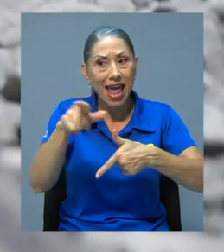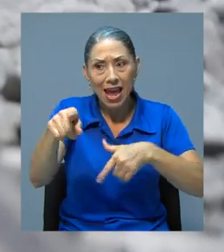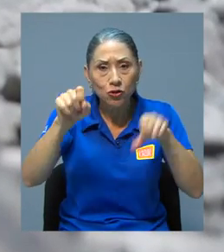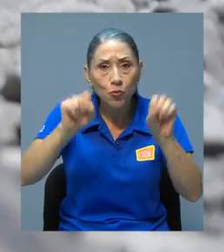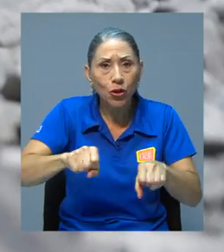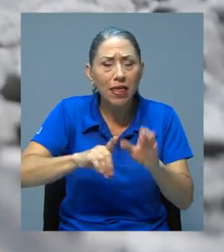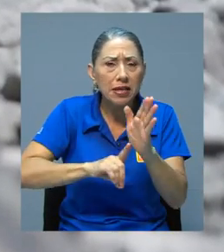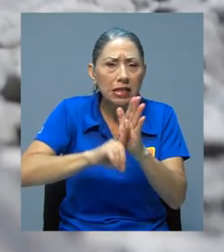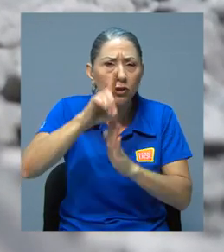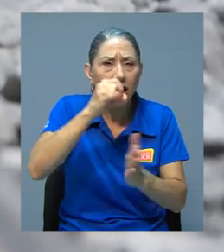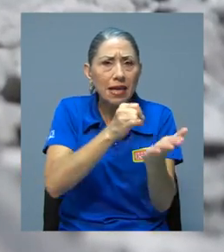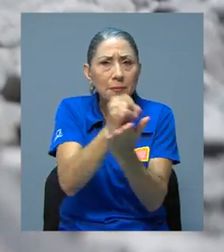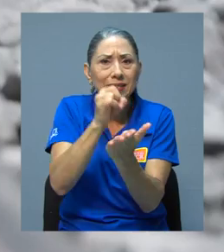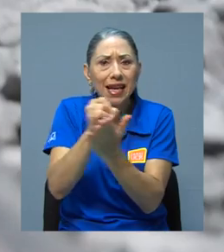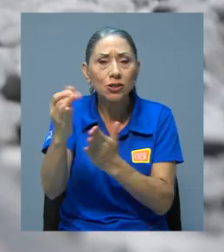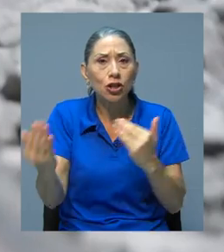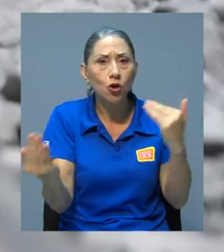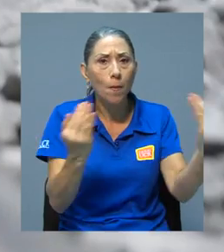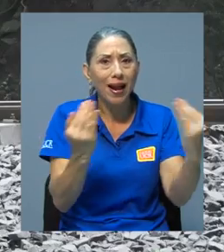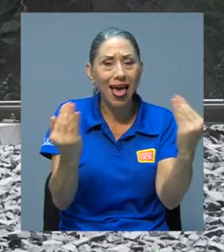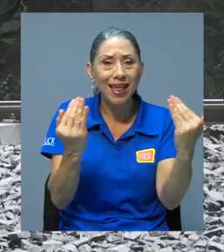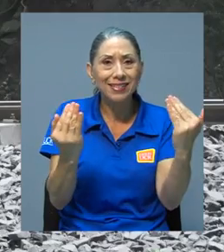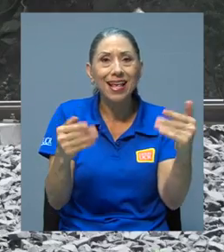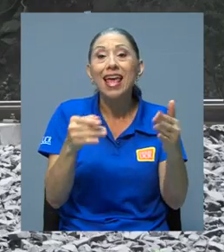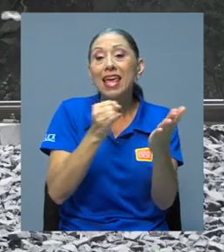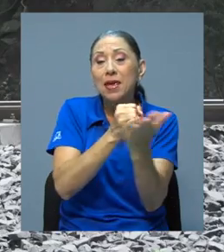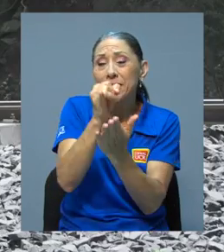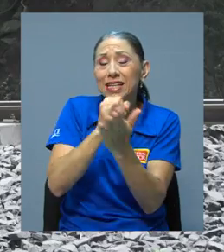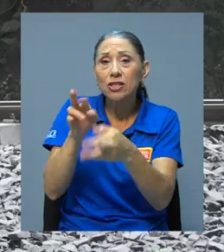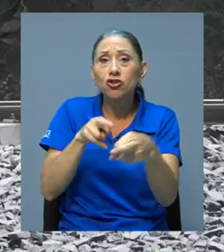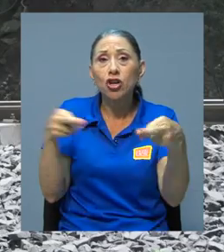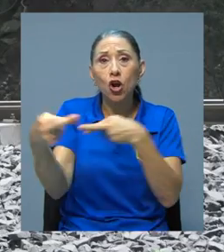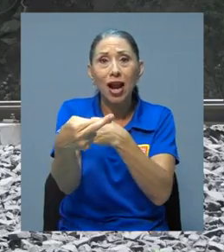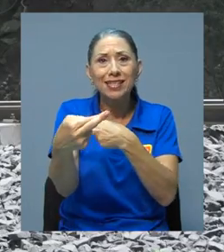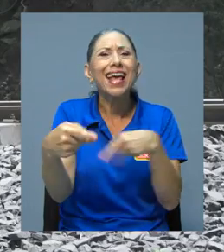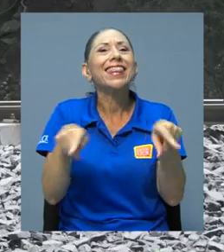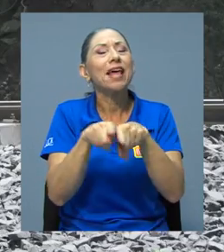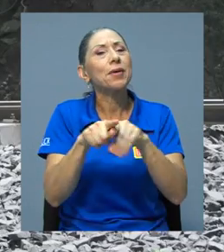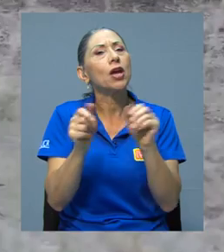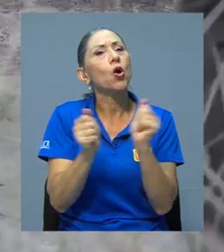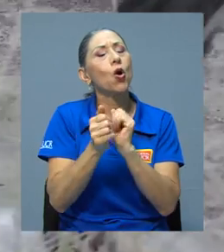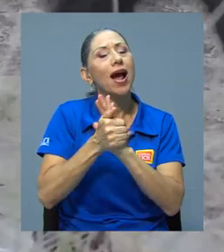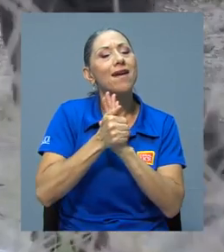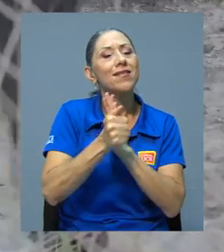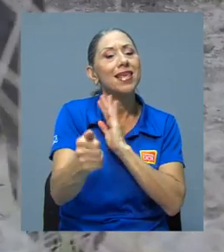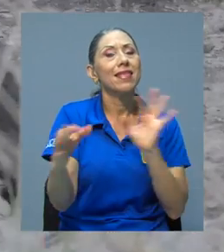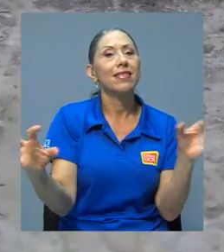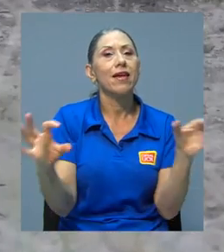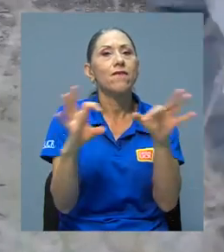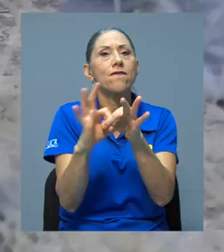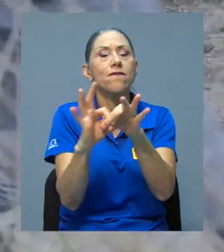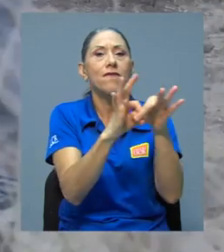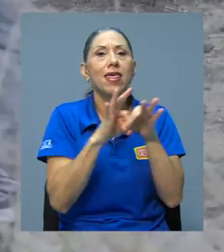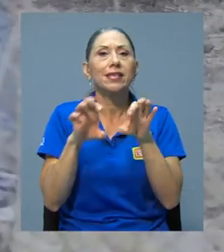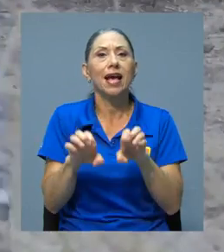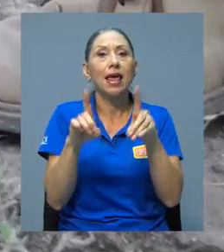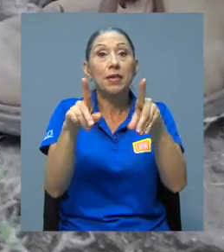Centroamérica, serán capaces de desarrollar investigaciones comparadas y regionales y contarán con la habilidad para construir redes académicas.